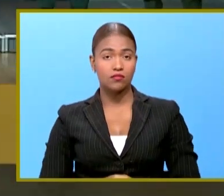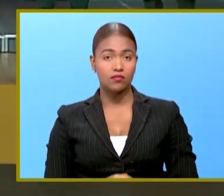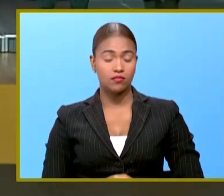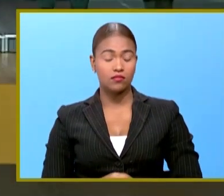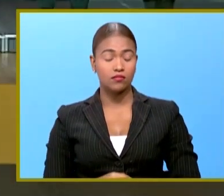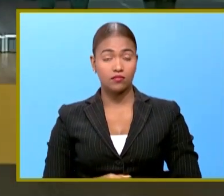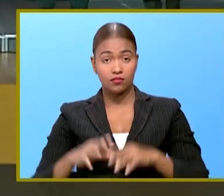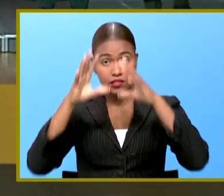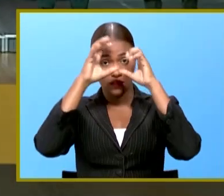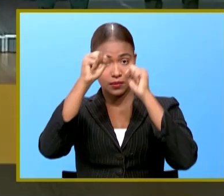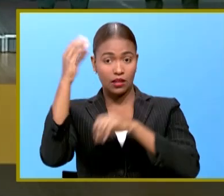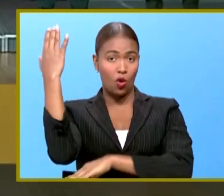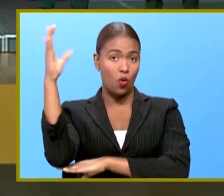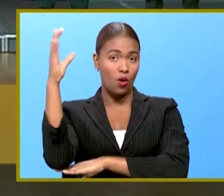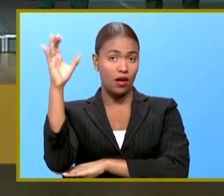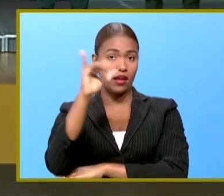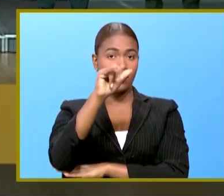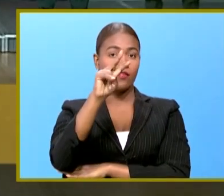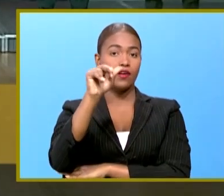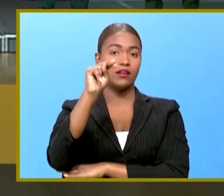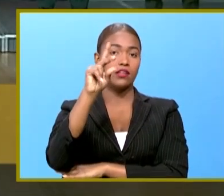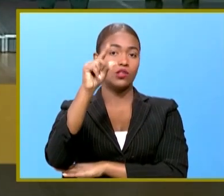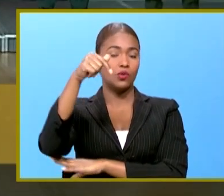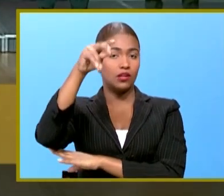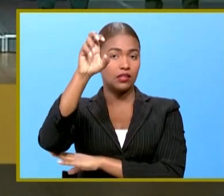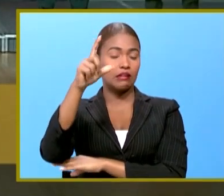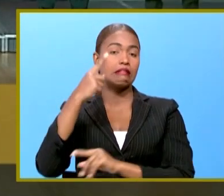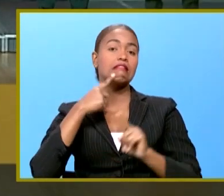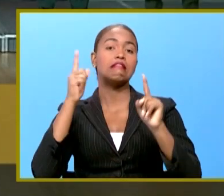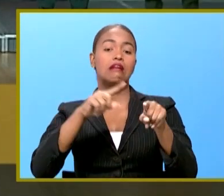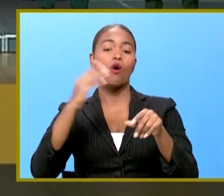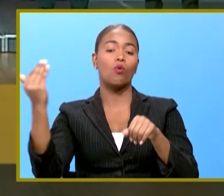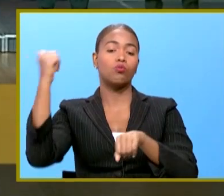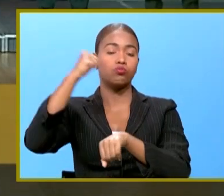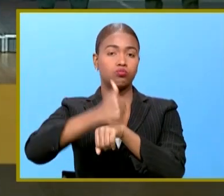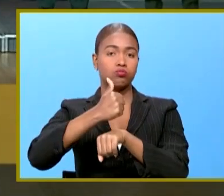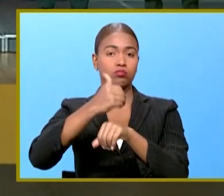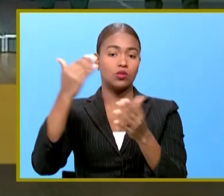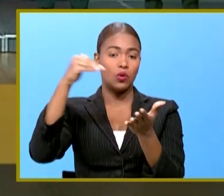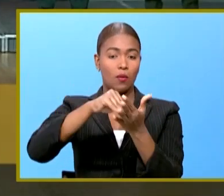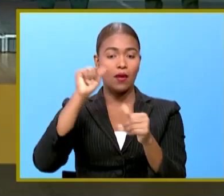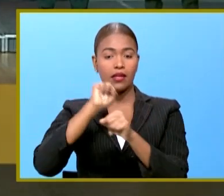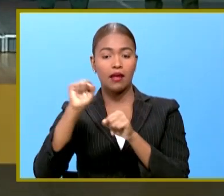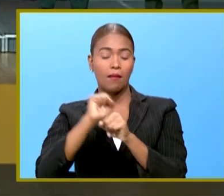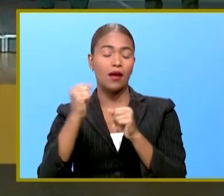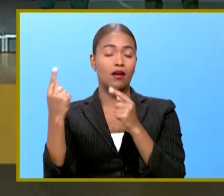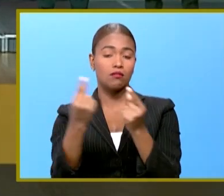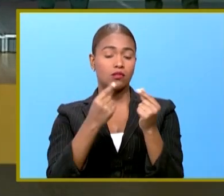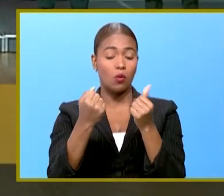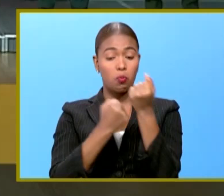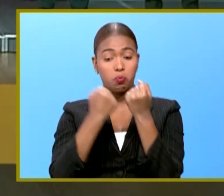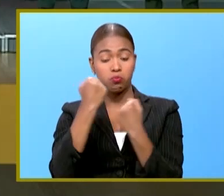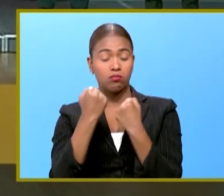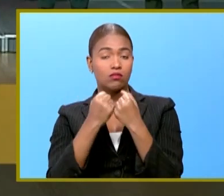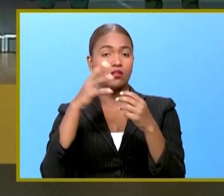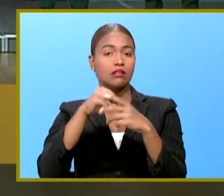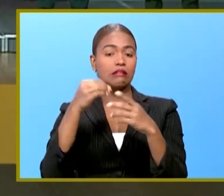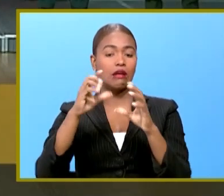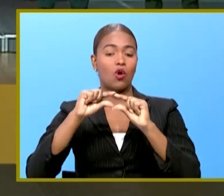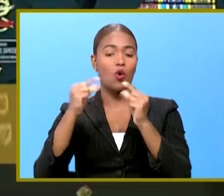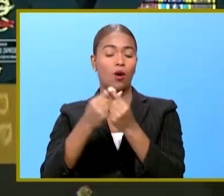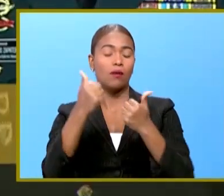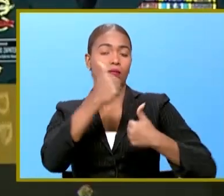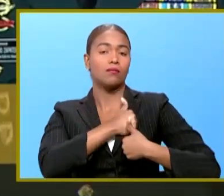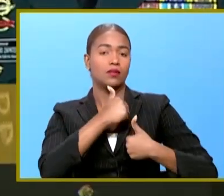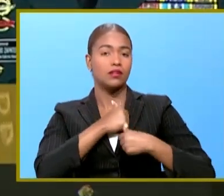El presidente colombiano Iván Duque autorizó la reanudación de las labores de asesoría y cooperación de una brigada